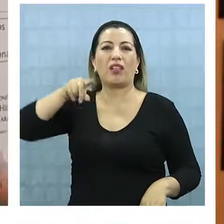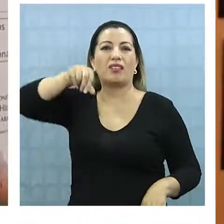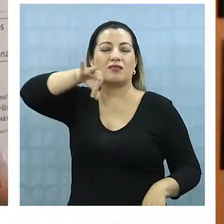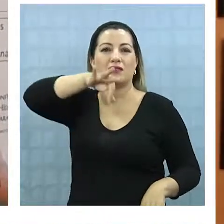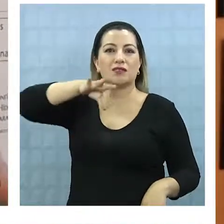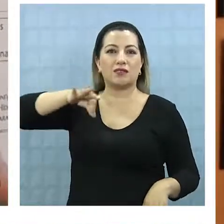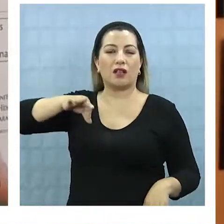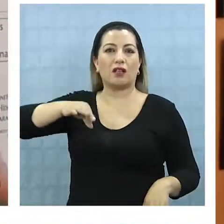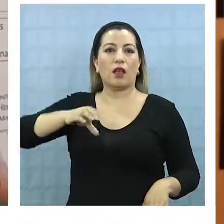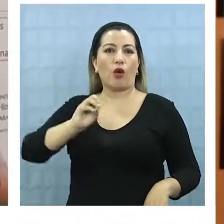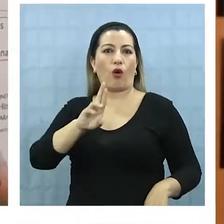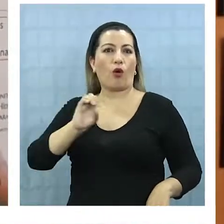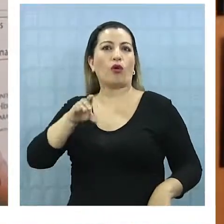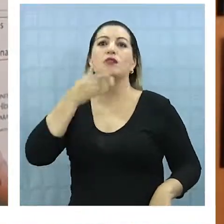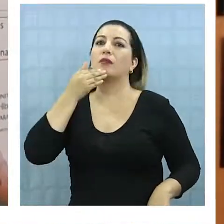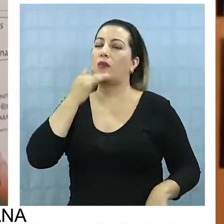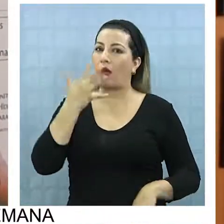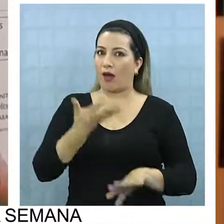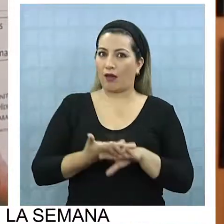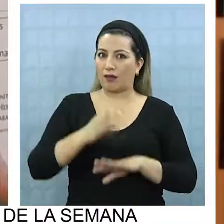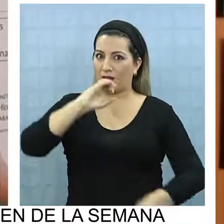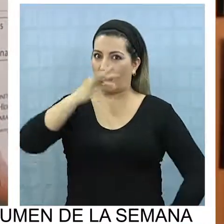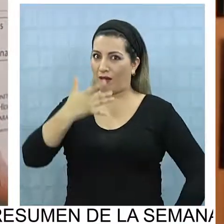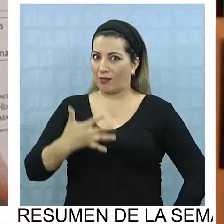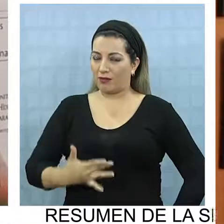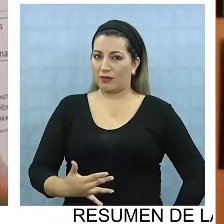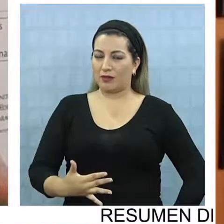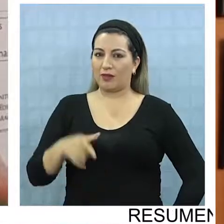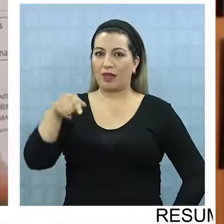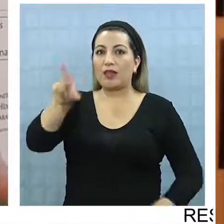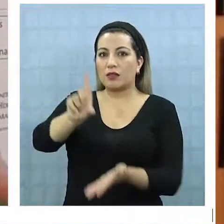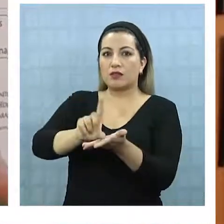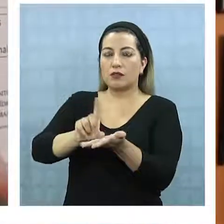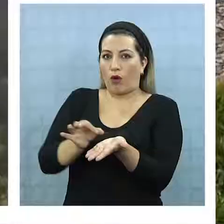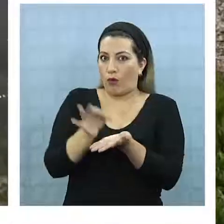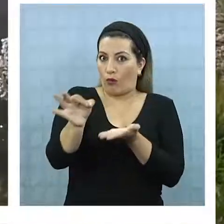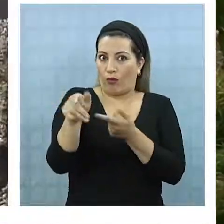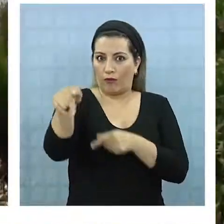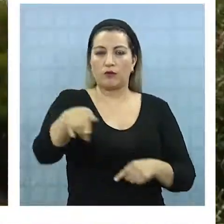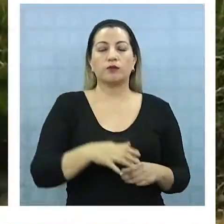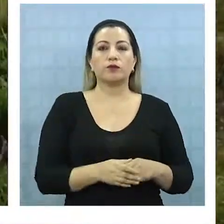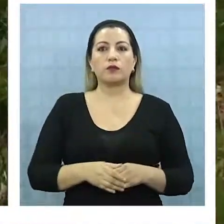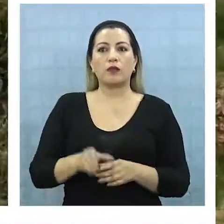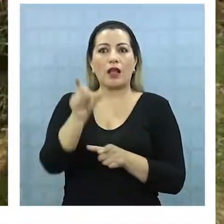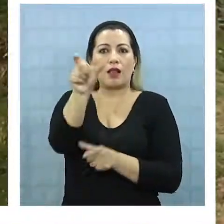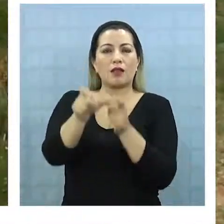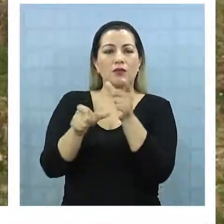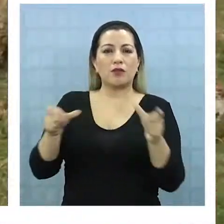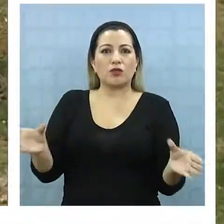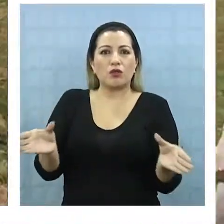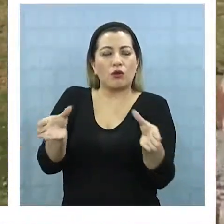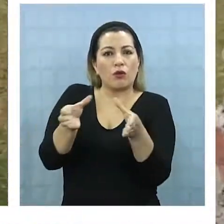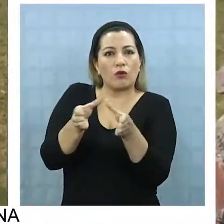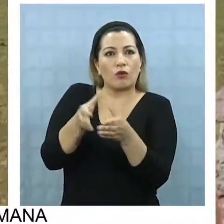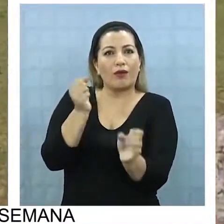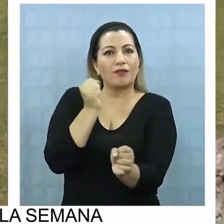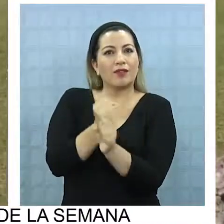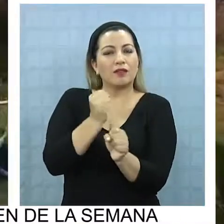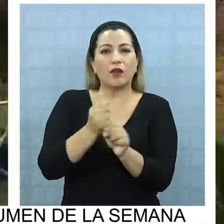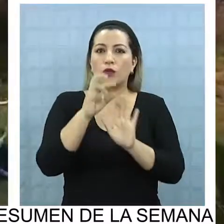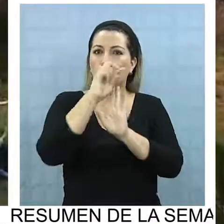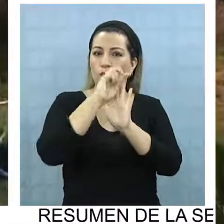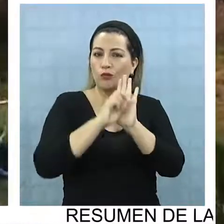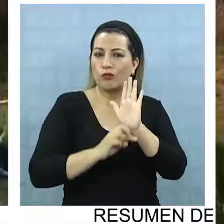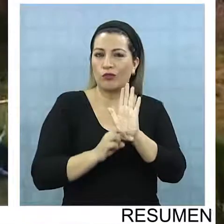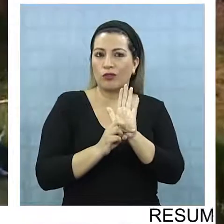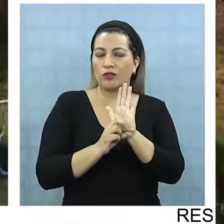y al contenido de boro que es muy característico en esa zona. Los integrantes del SIDER están trabajando en